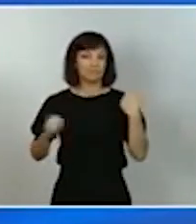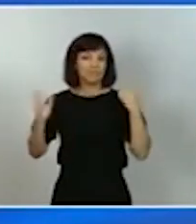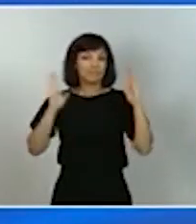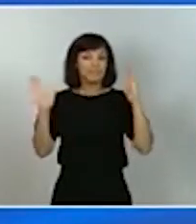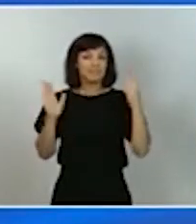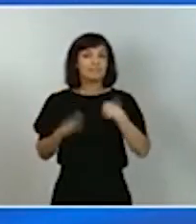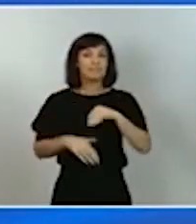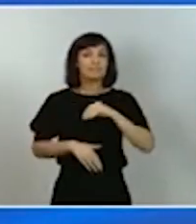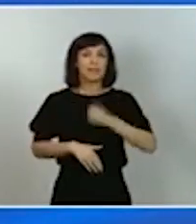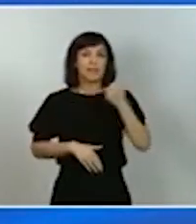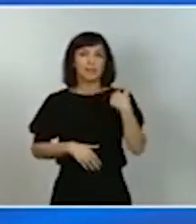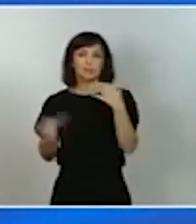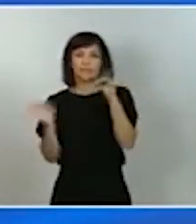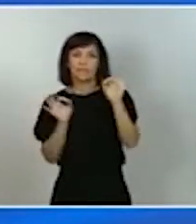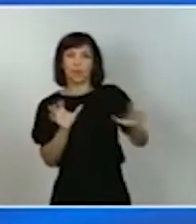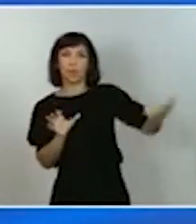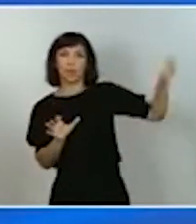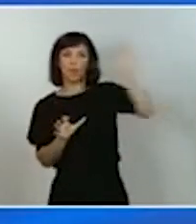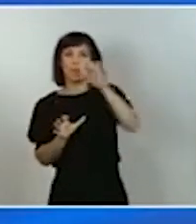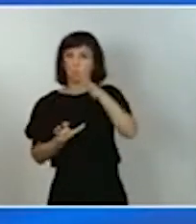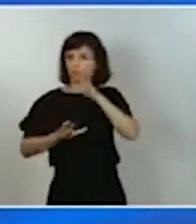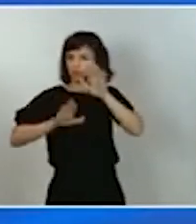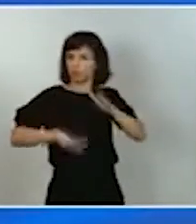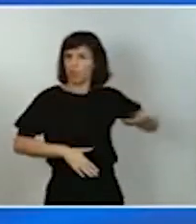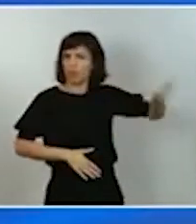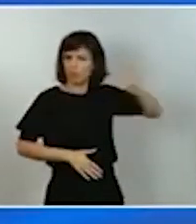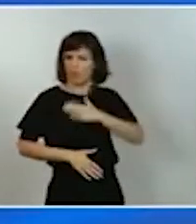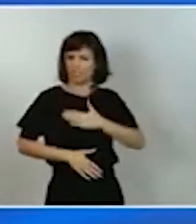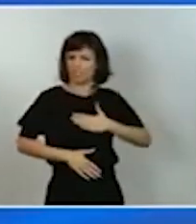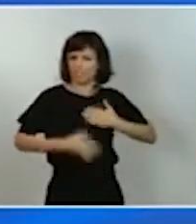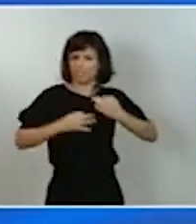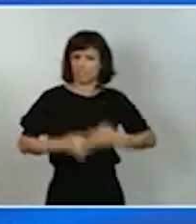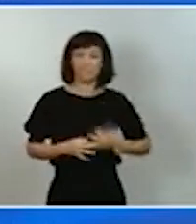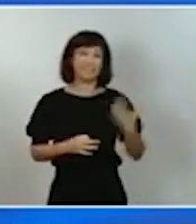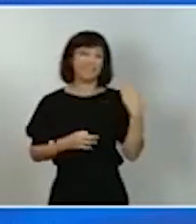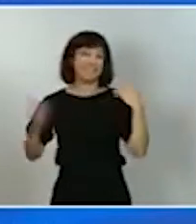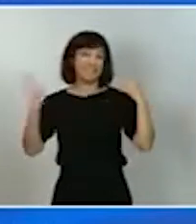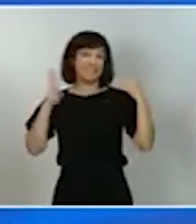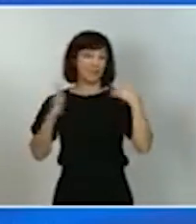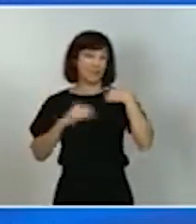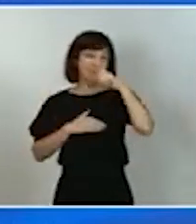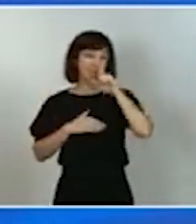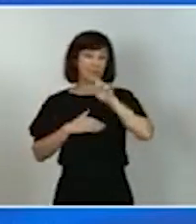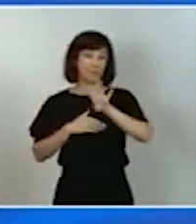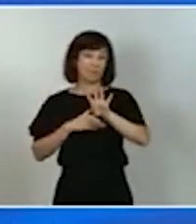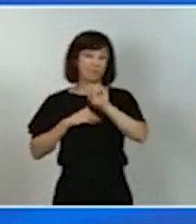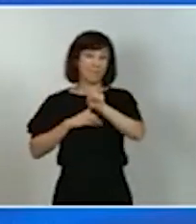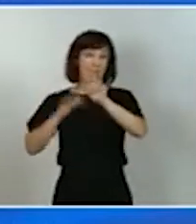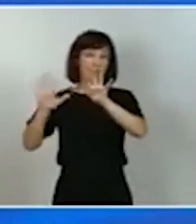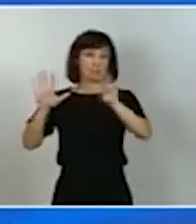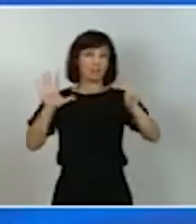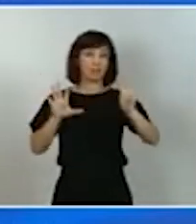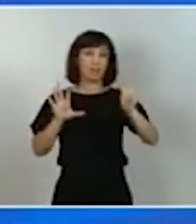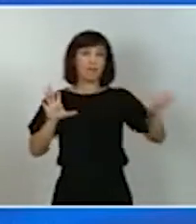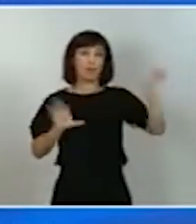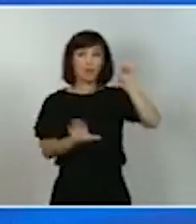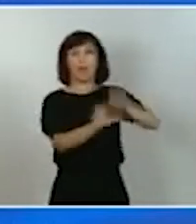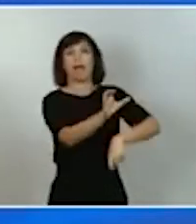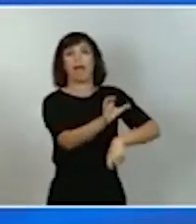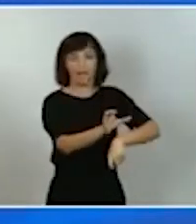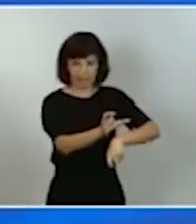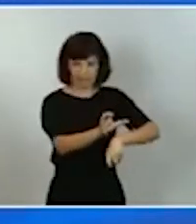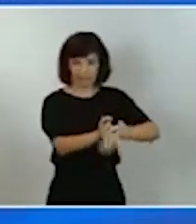Europa, porque este es un país europeísta. Desgraciadamente, entonces, estábamos fuera de Europa. Lo que vino después es